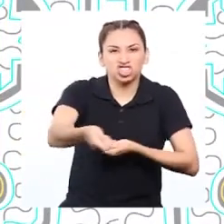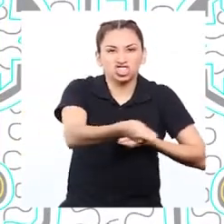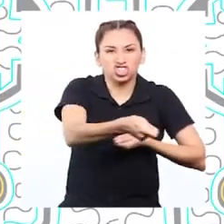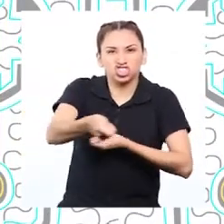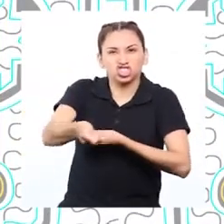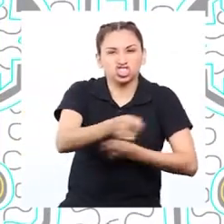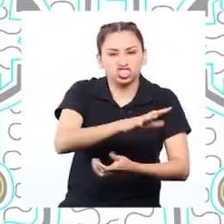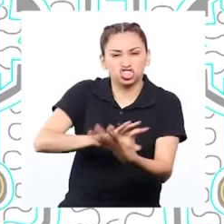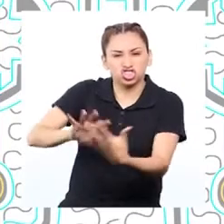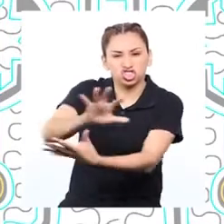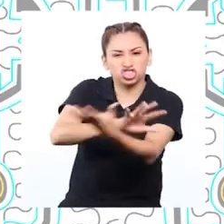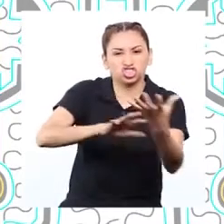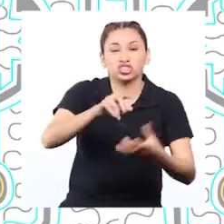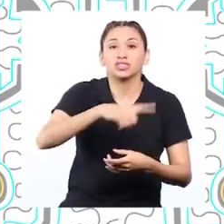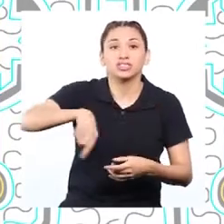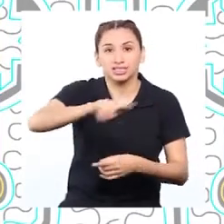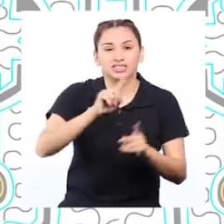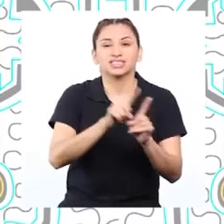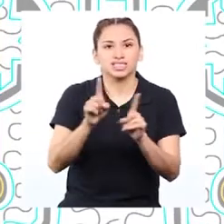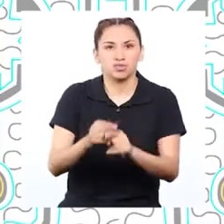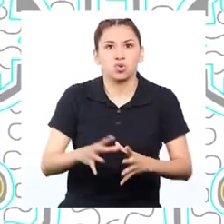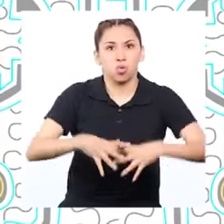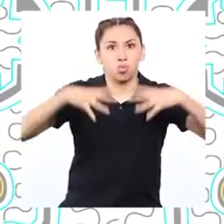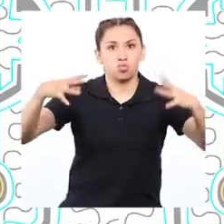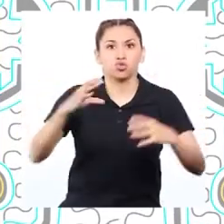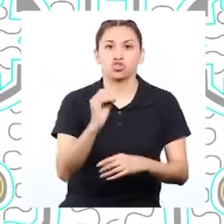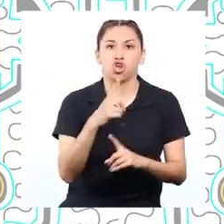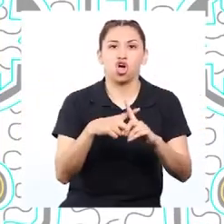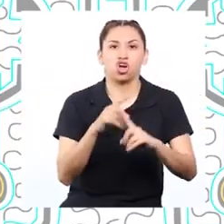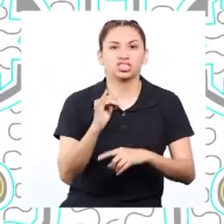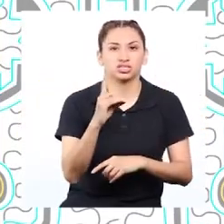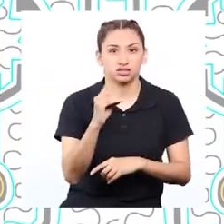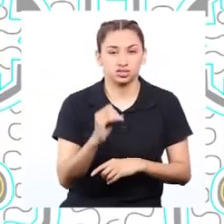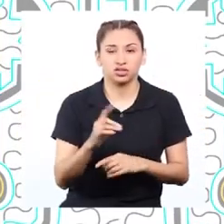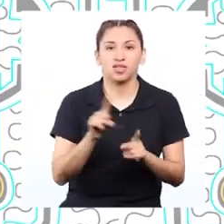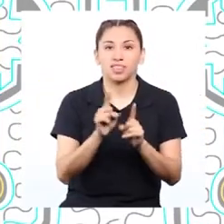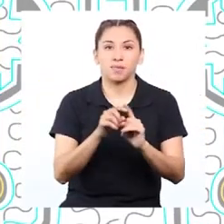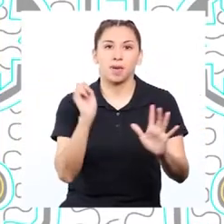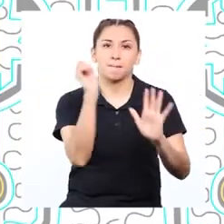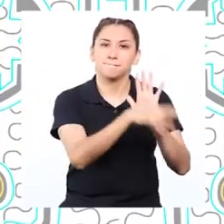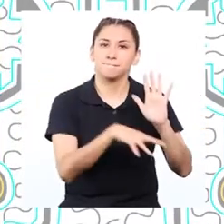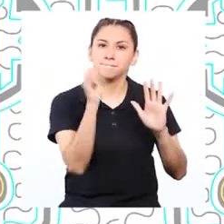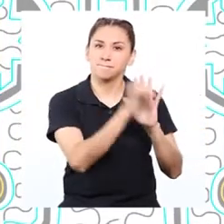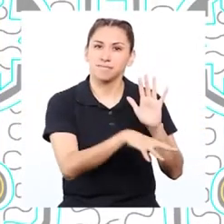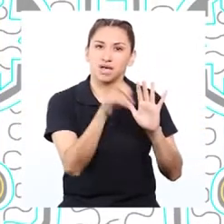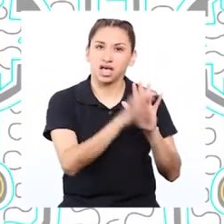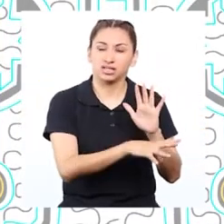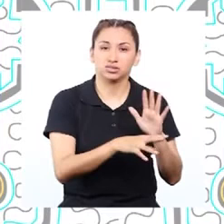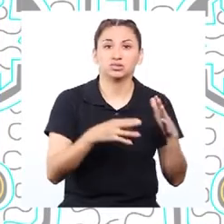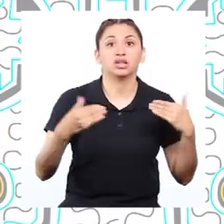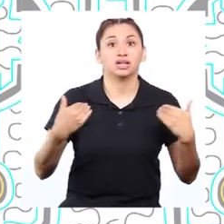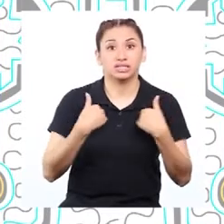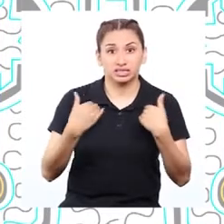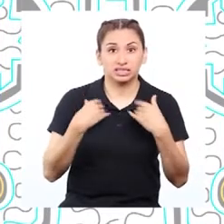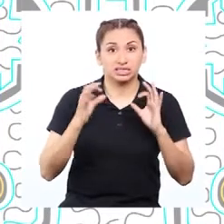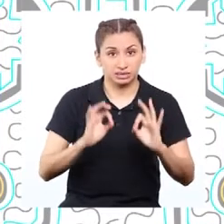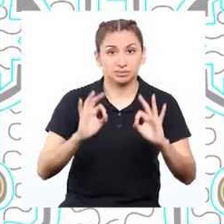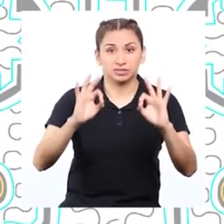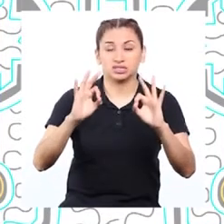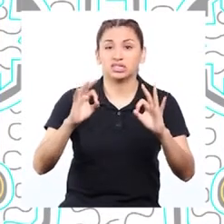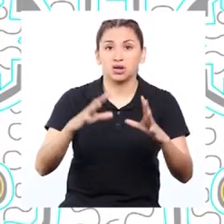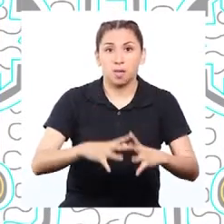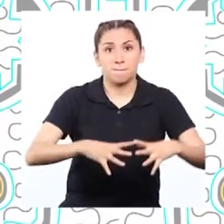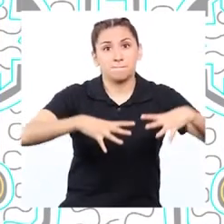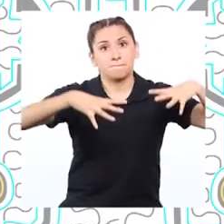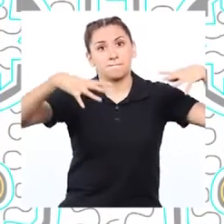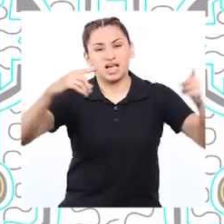agricultura produce exceso de óxido nitroso. Los residuos orgánicos que arrojamos a la basura, al descomponerse,